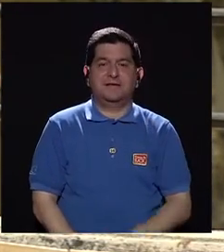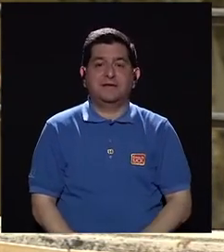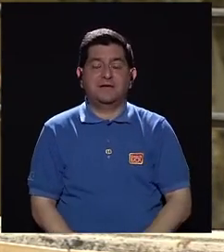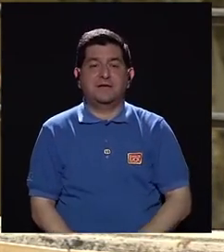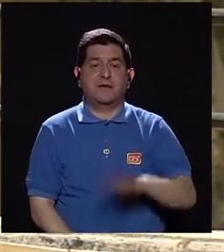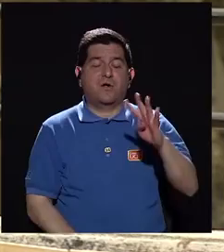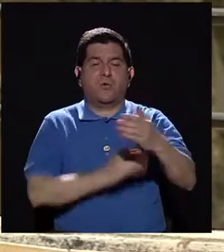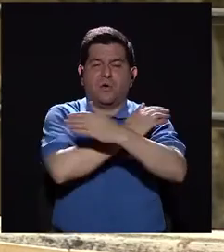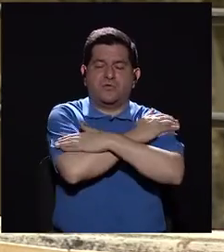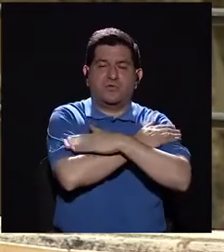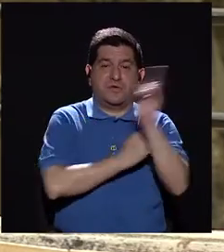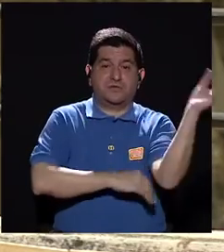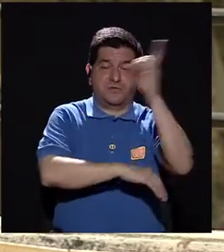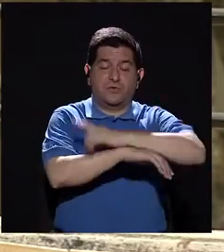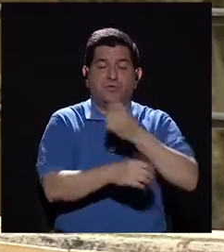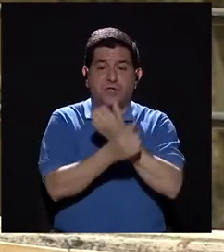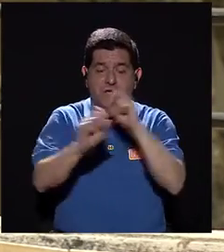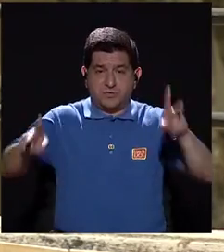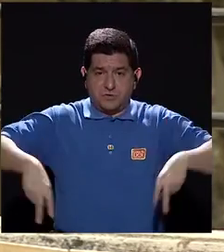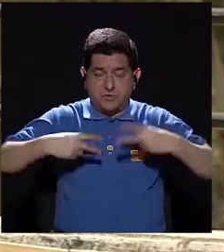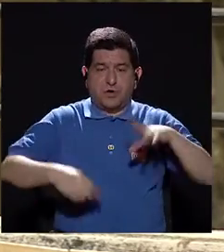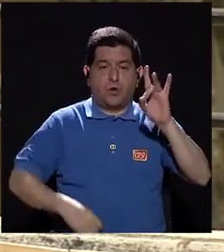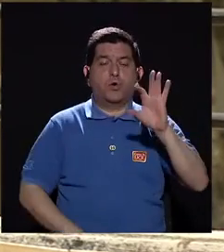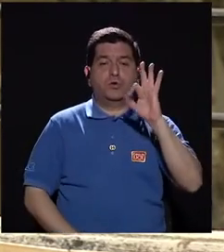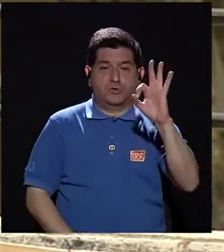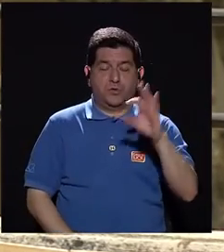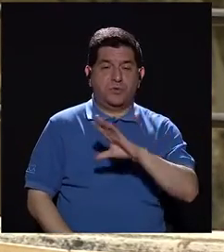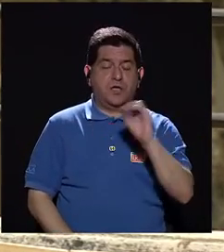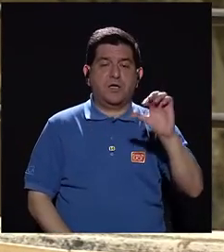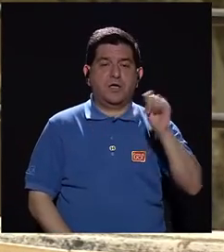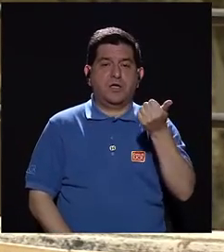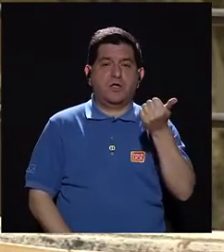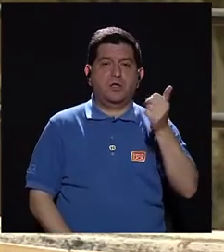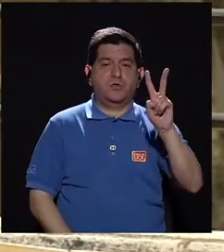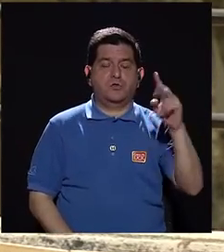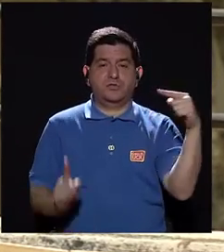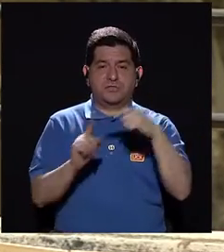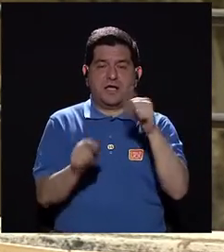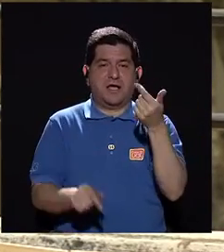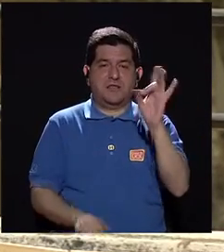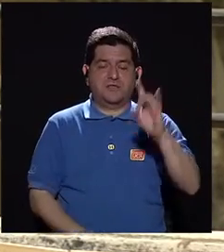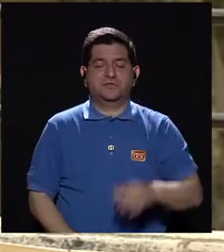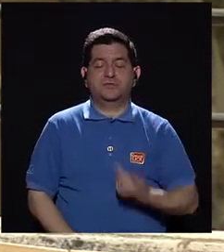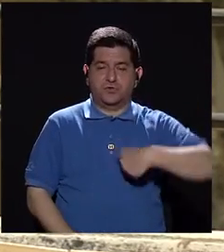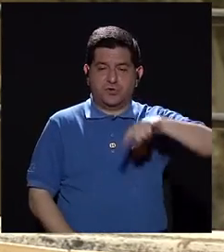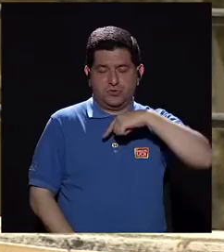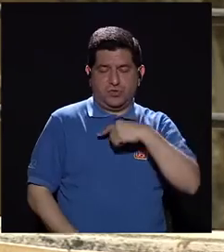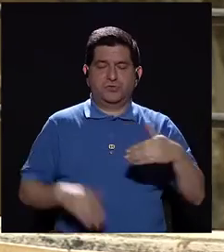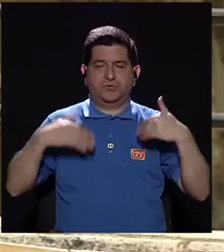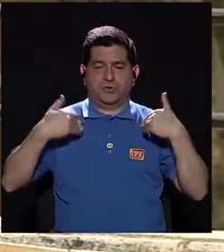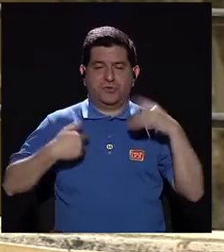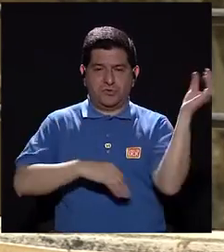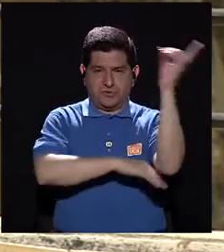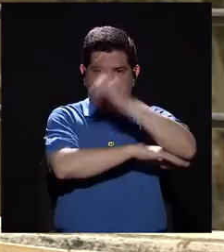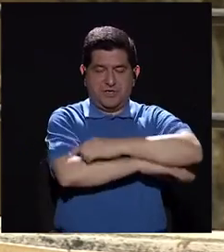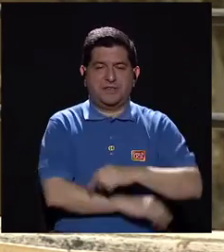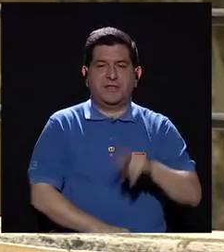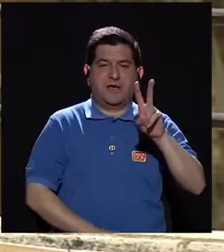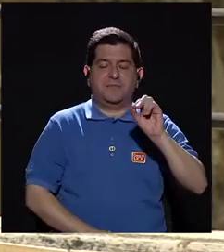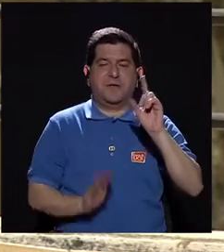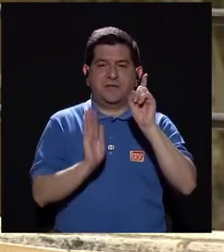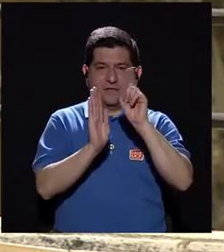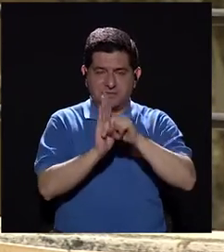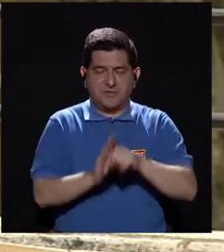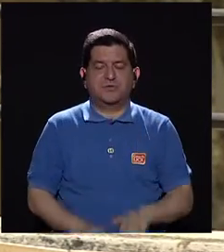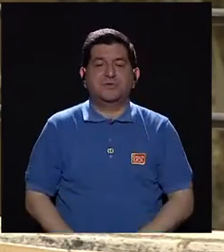necesitamos 4 abrazos al día para sobrevivir, 8 abrazos para estar bien y de 12 a 18 abrazos para estar felices durante el día. Además, un abrazo de